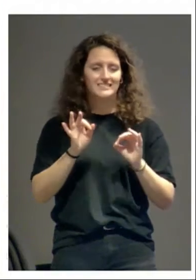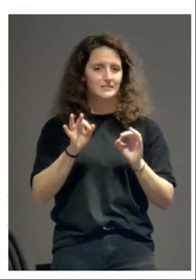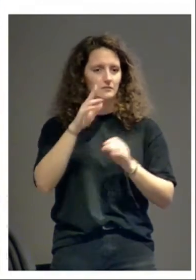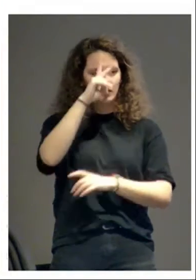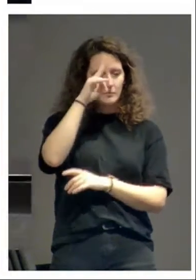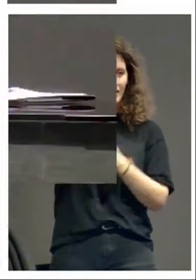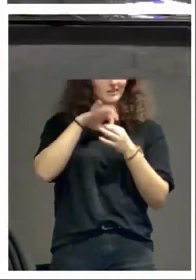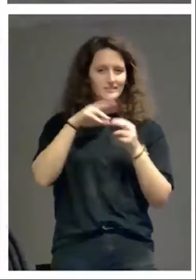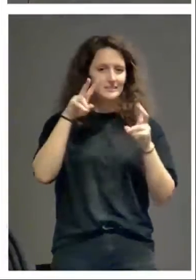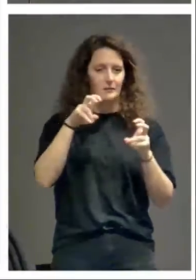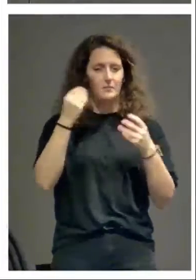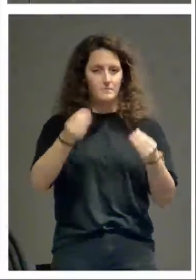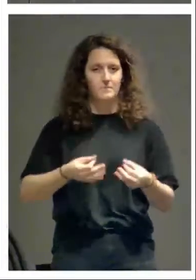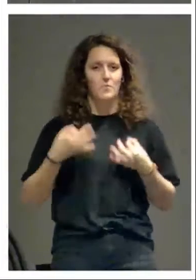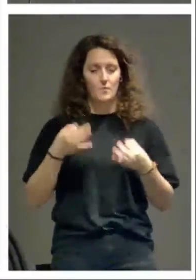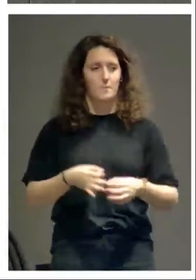el tema.